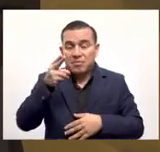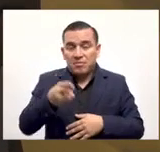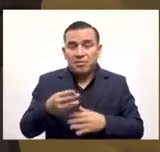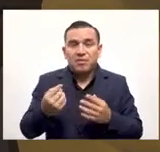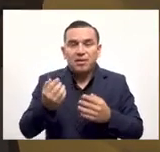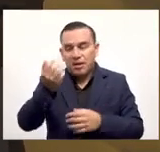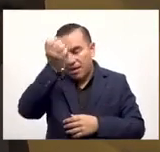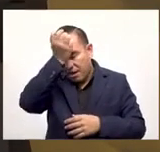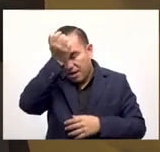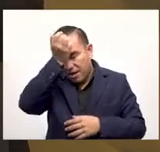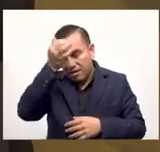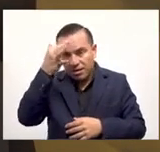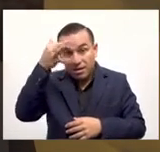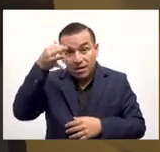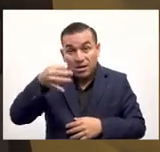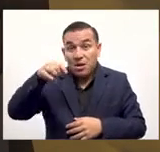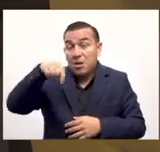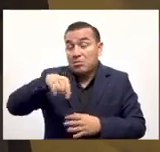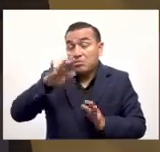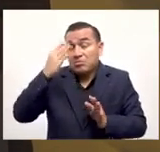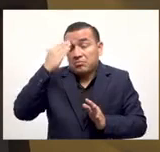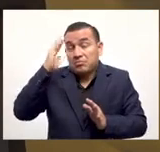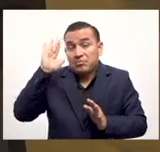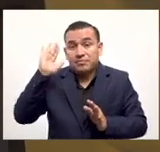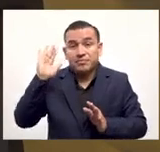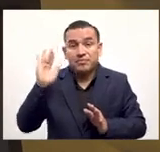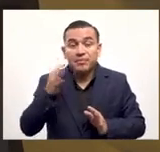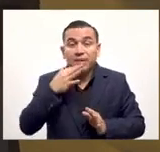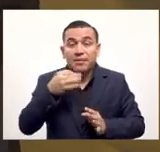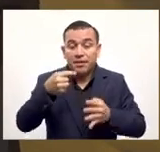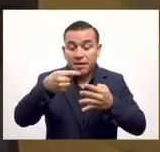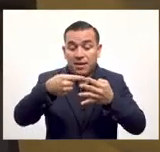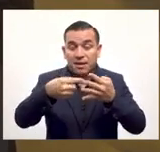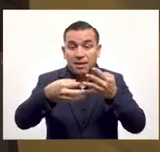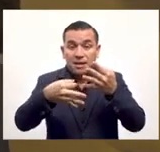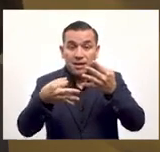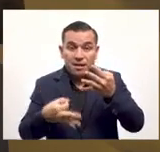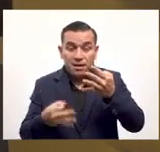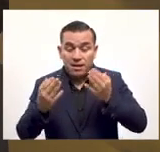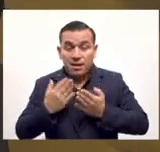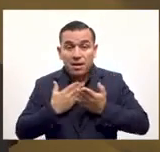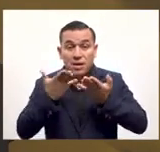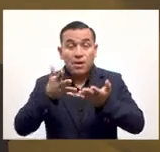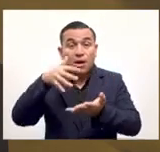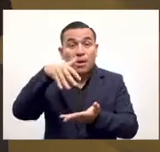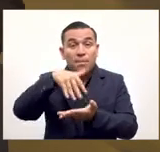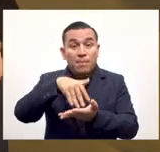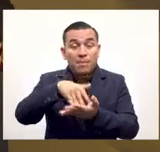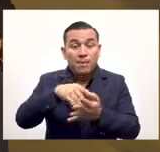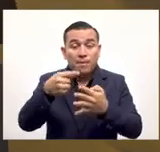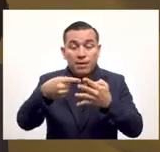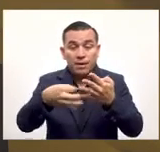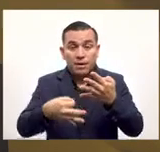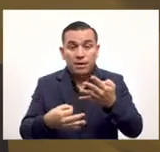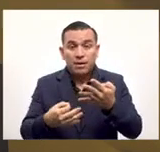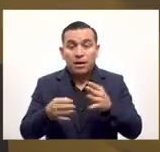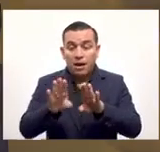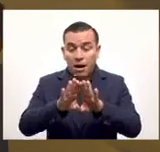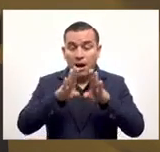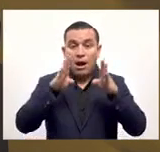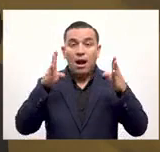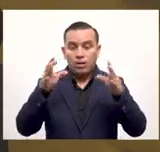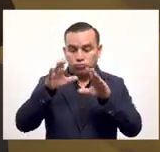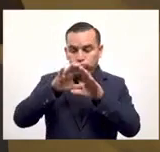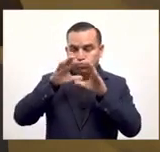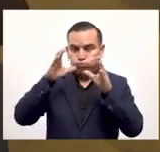cometeríamos un grave error si le vamos a creer ahora esta es una ley que se hace para beneficio de la población es una ley que nos